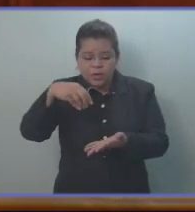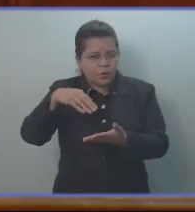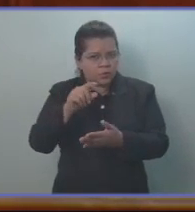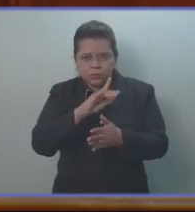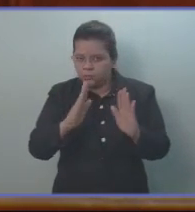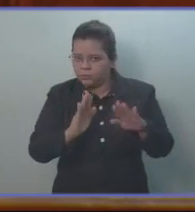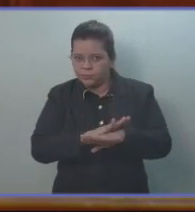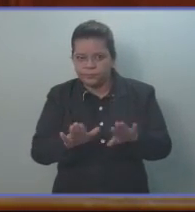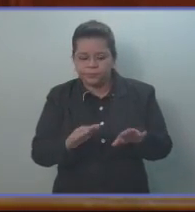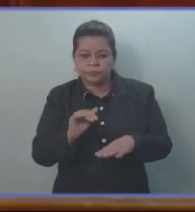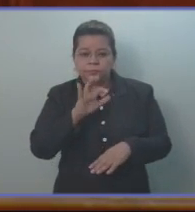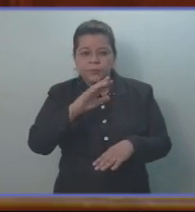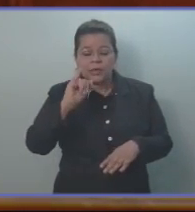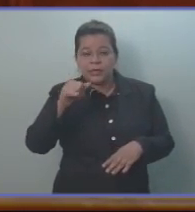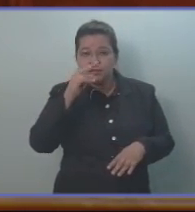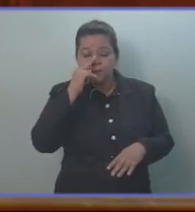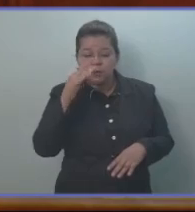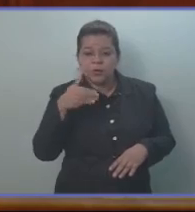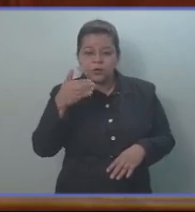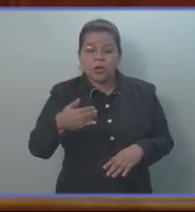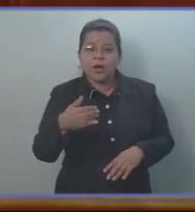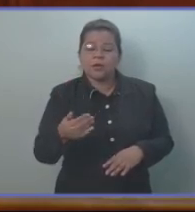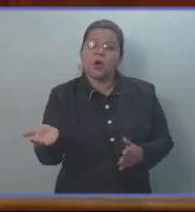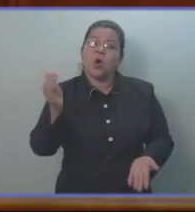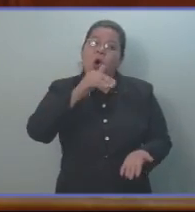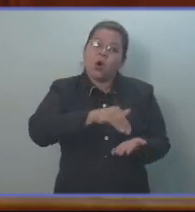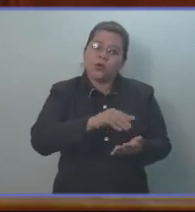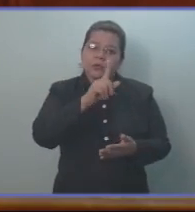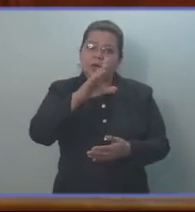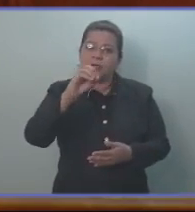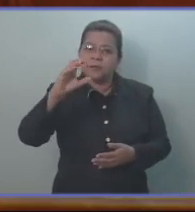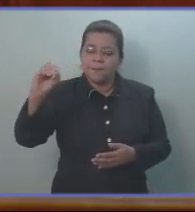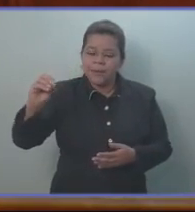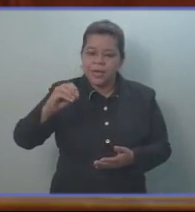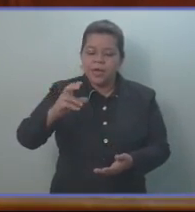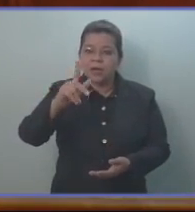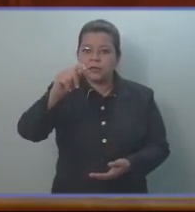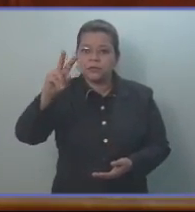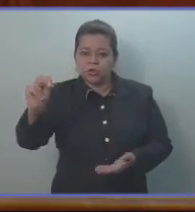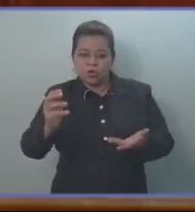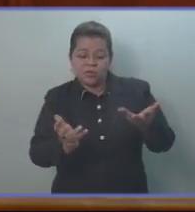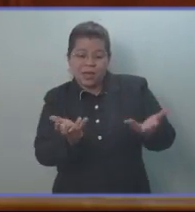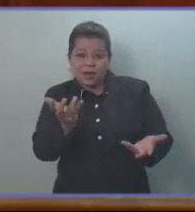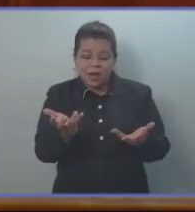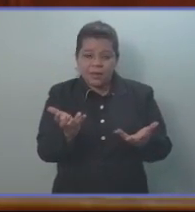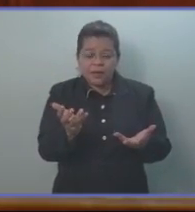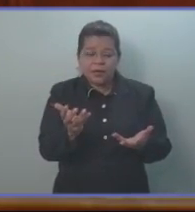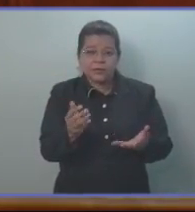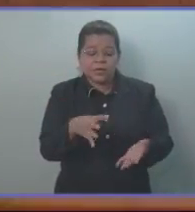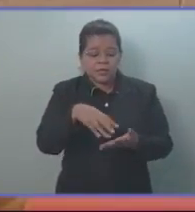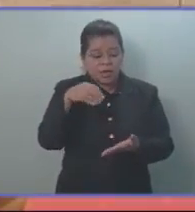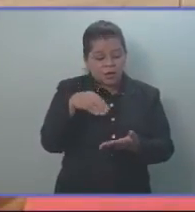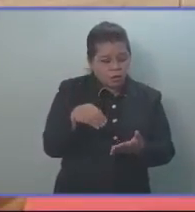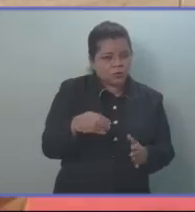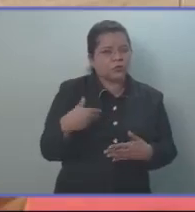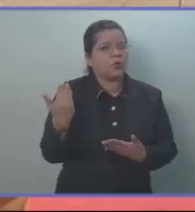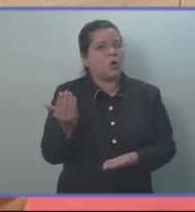El 5 de julio del 2017, otras mil toneladas métricas de arroz fueron donadas por el gobierno que usted dignamente representa.